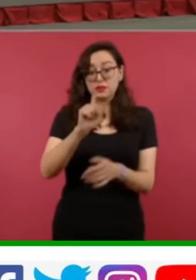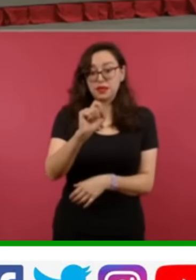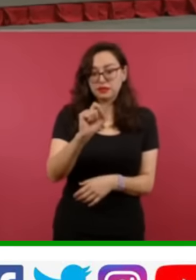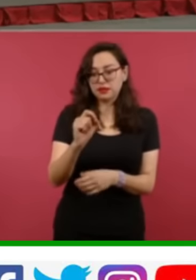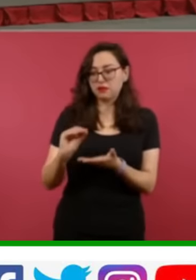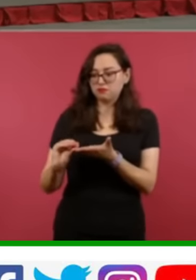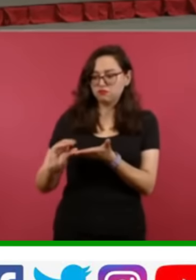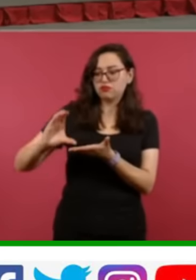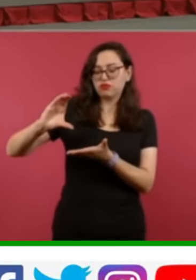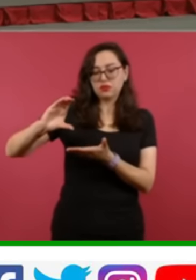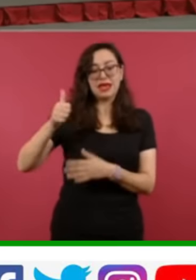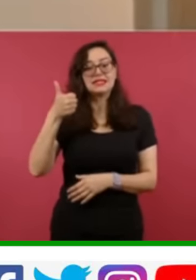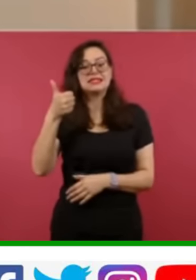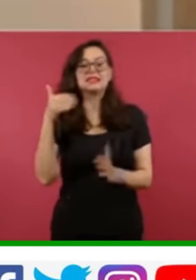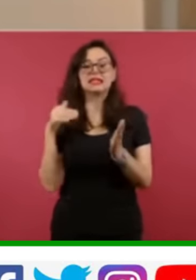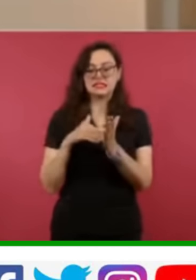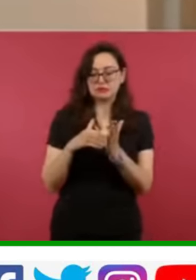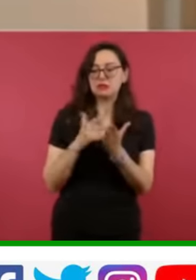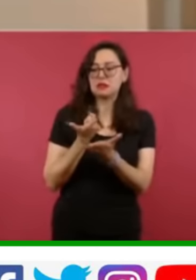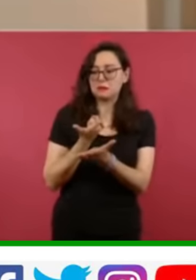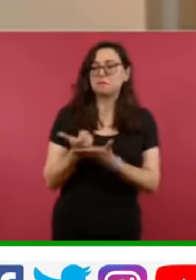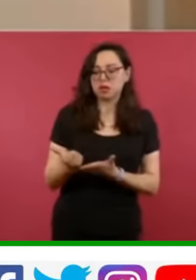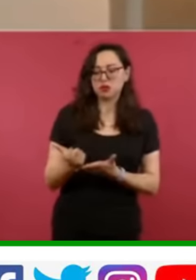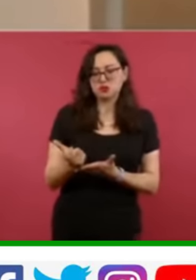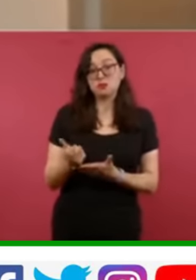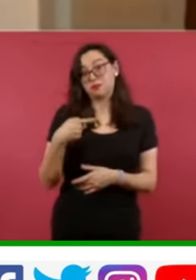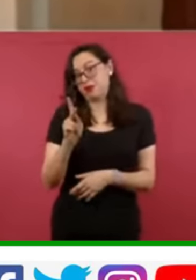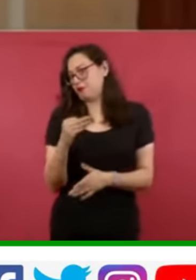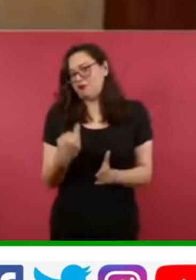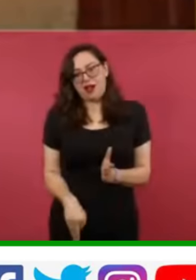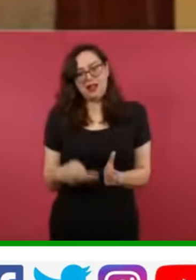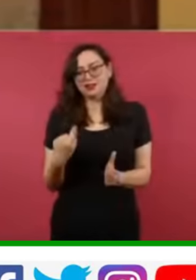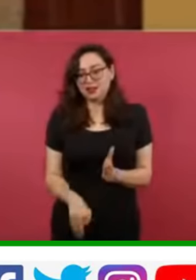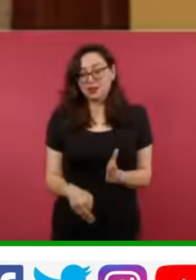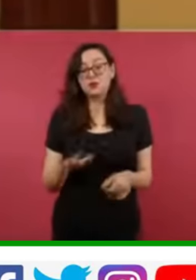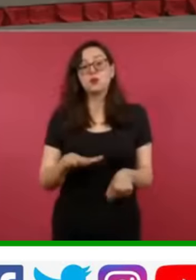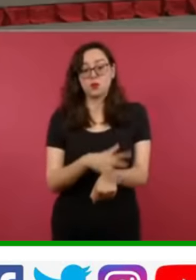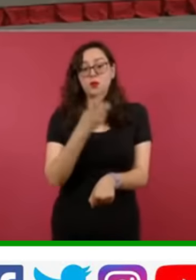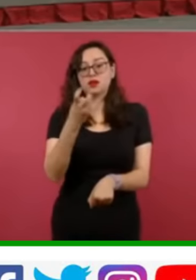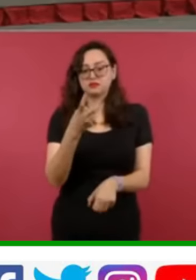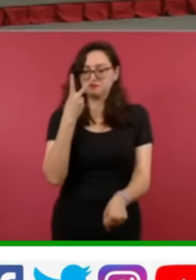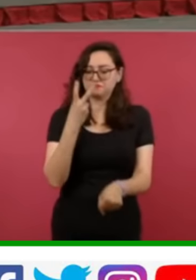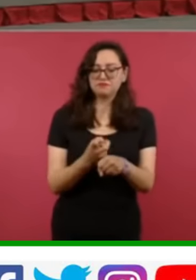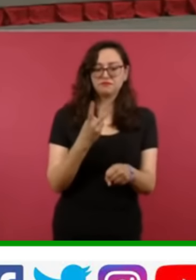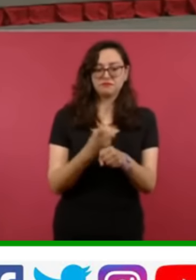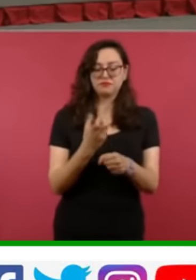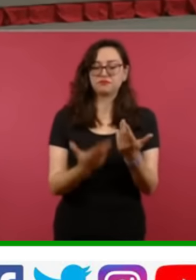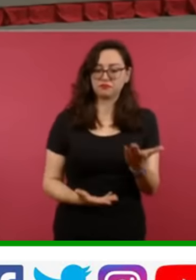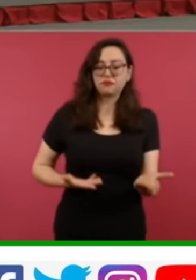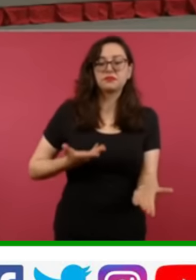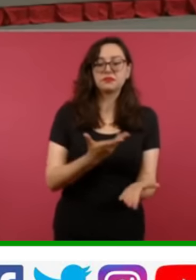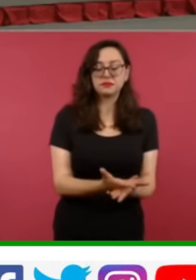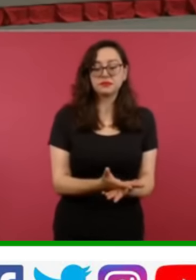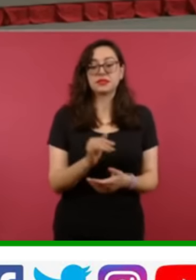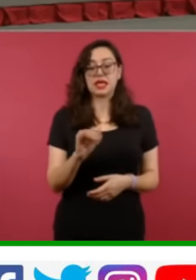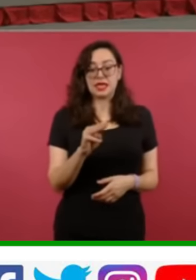presentar esta segunda reforma ahora en dos mil veinticuatro, adelante, que impacta tanto a los afiliados al